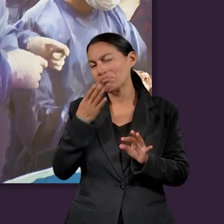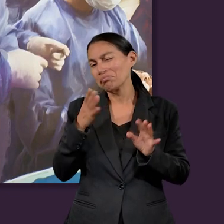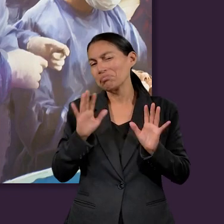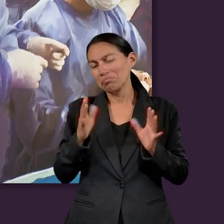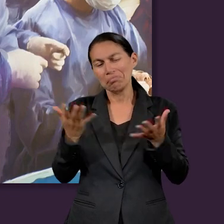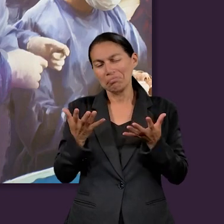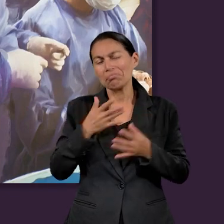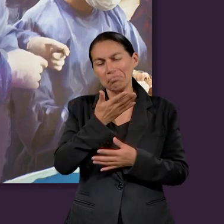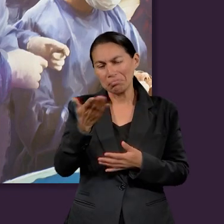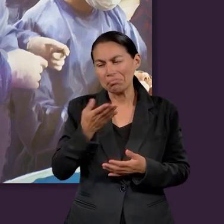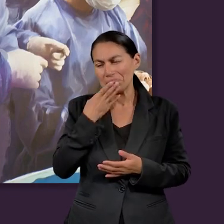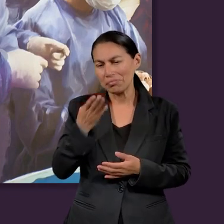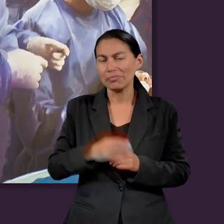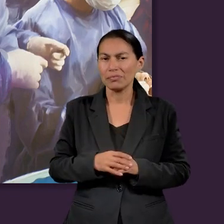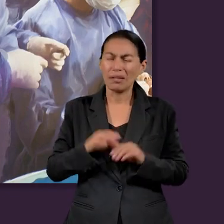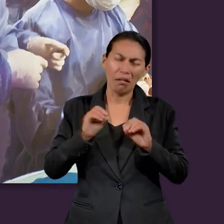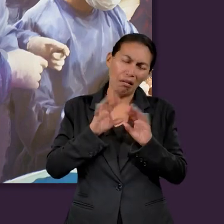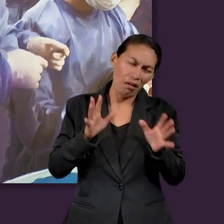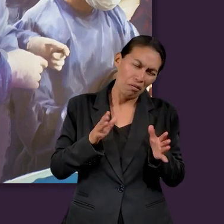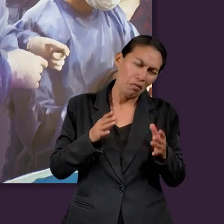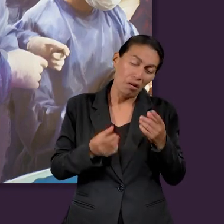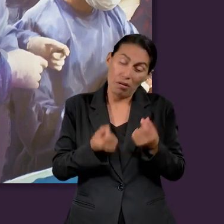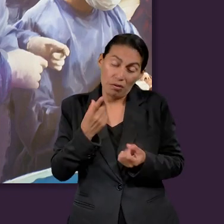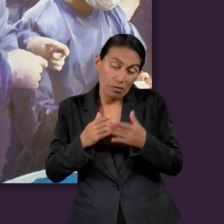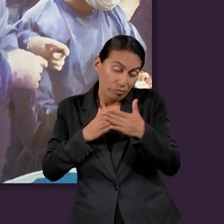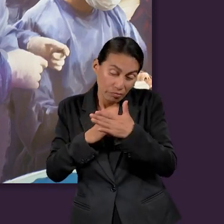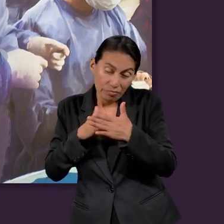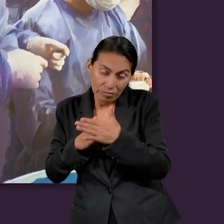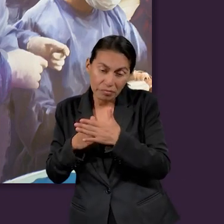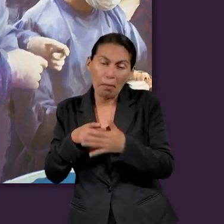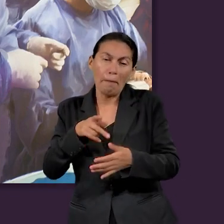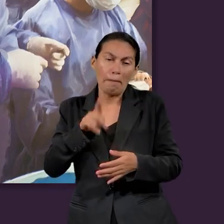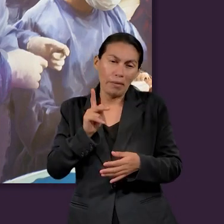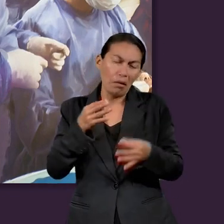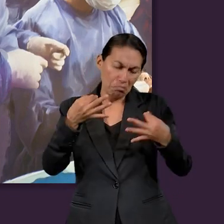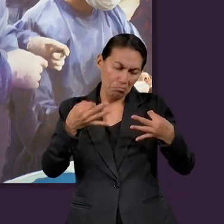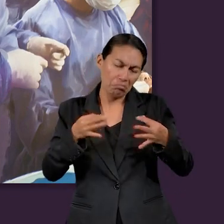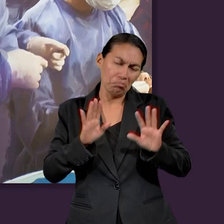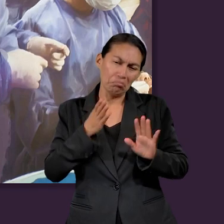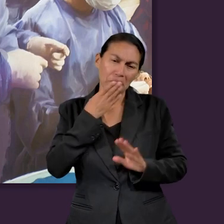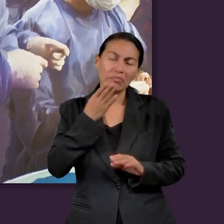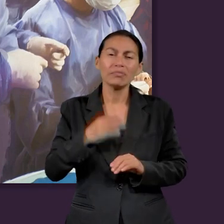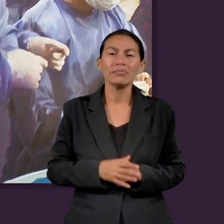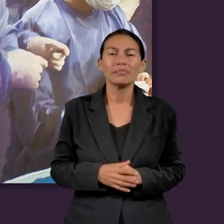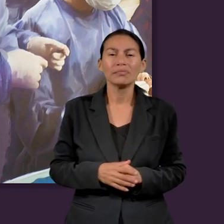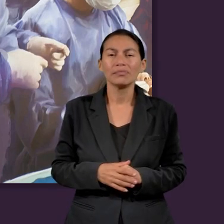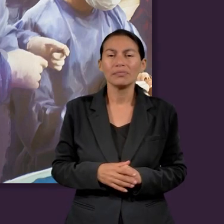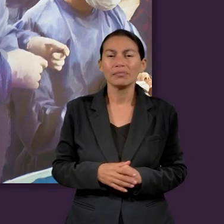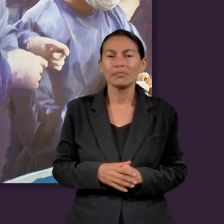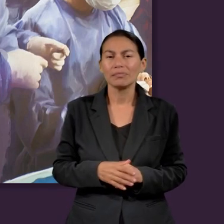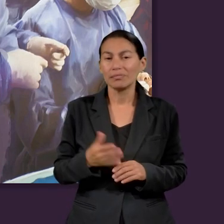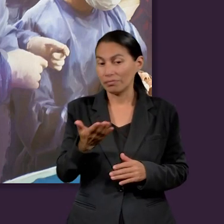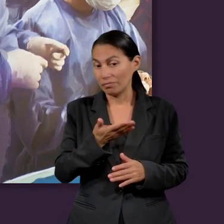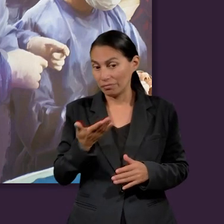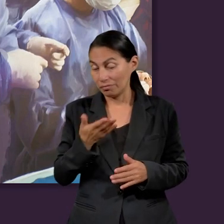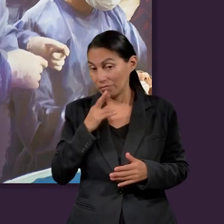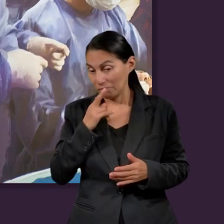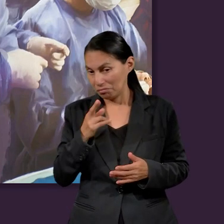va a fluir, va a fluir muy bien. Claro, obviamente va a haber sus obstáculos, pero